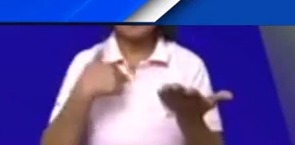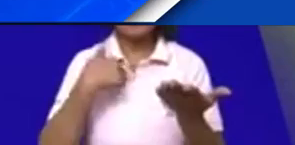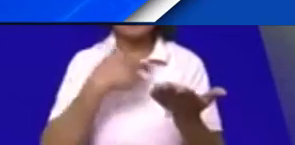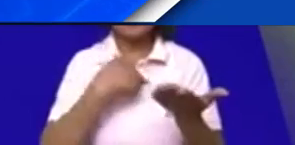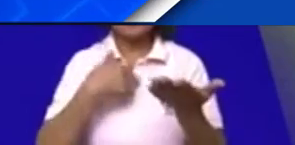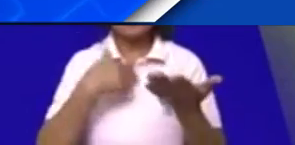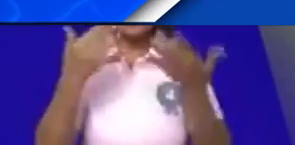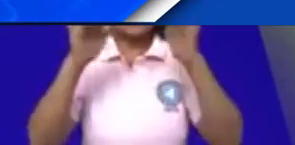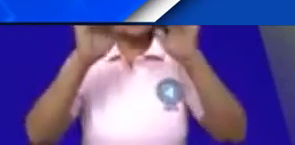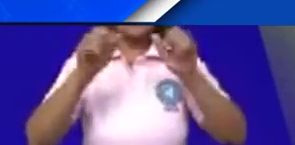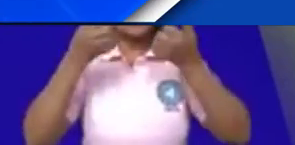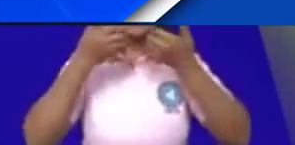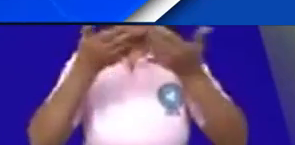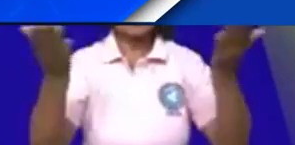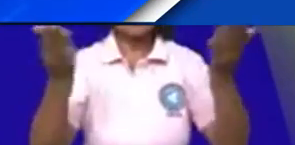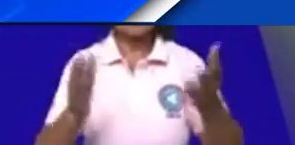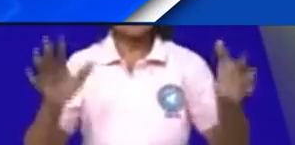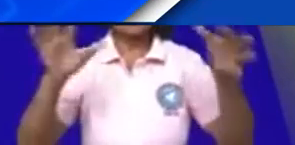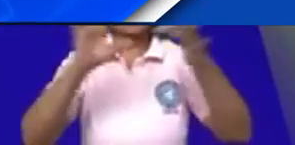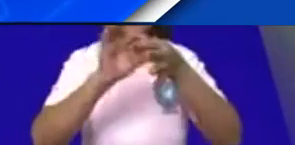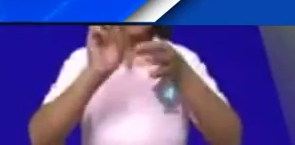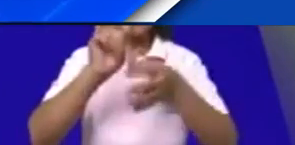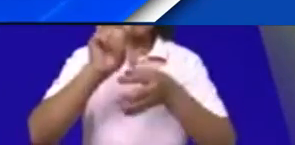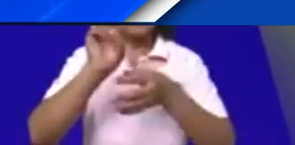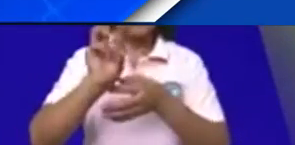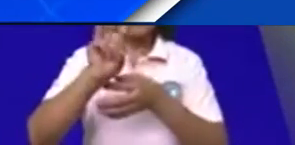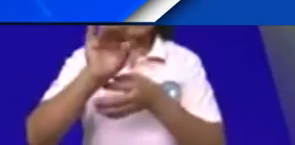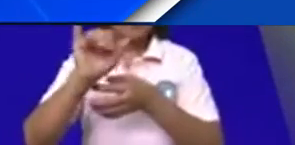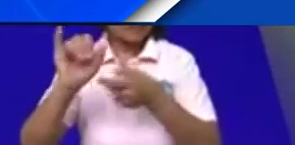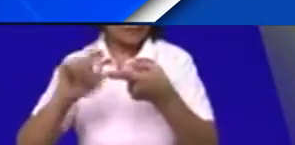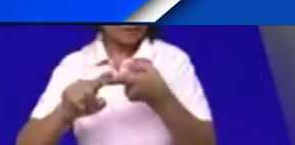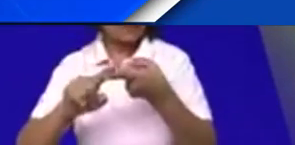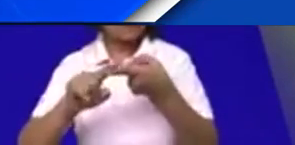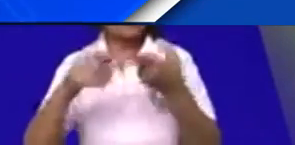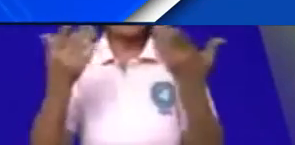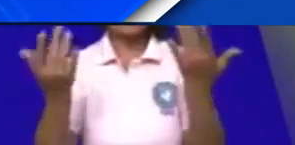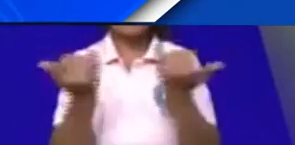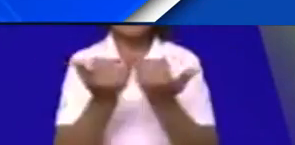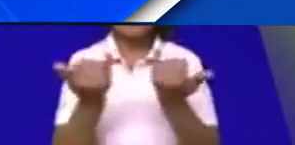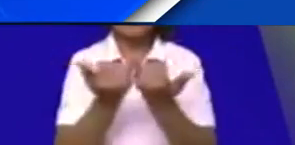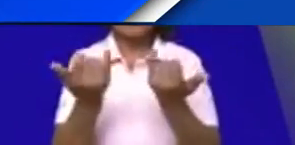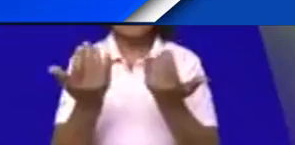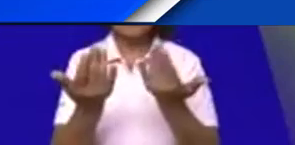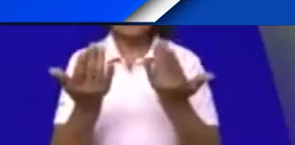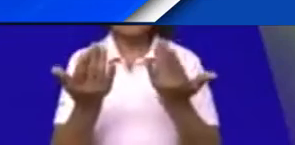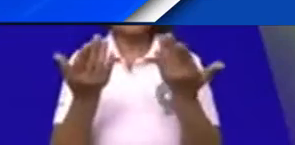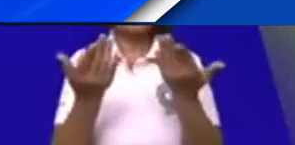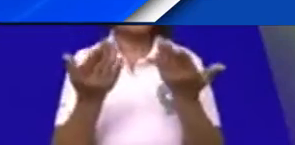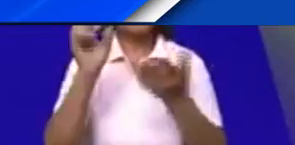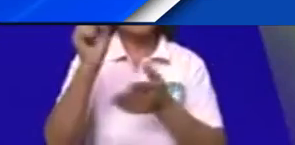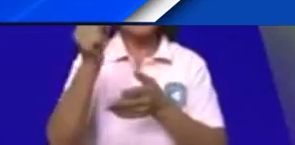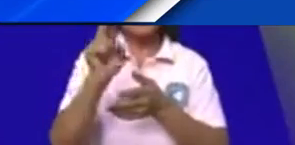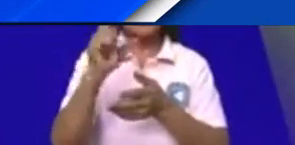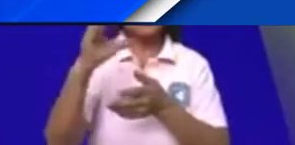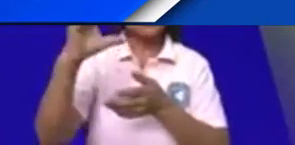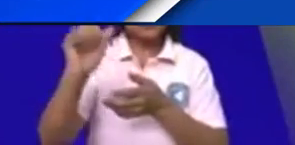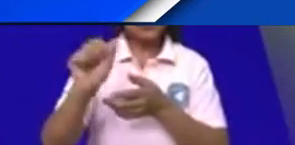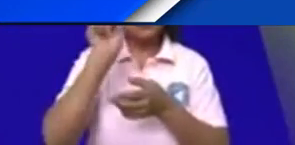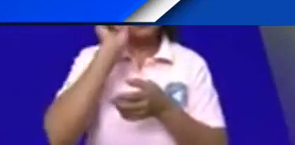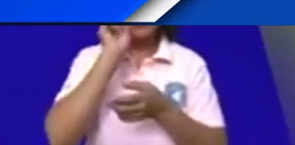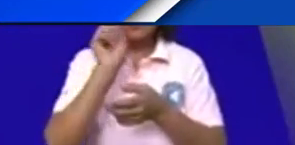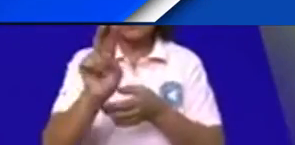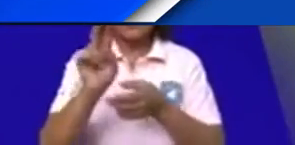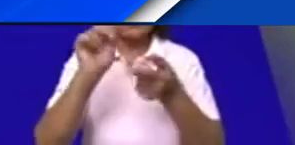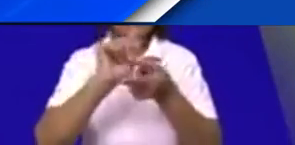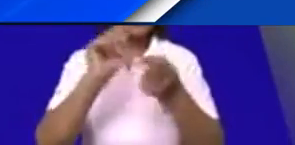lanzamiento en conjunto con Huawei y en conjunto con la instancia del ZUCA, que ve todo el tema